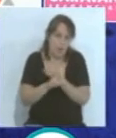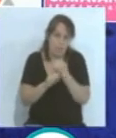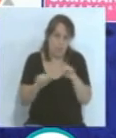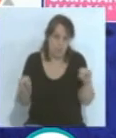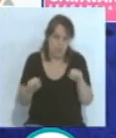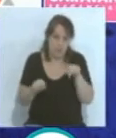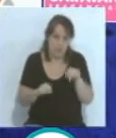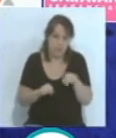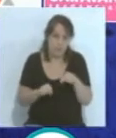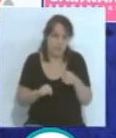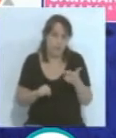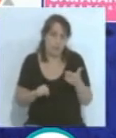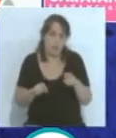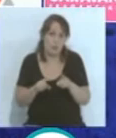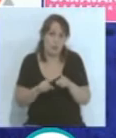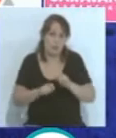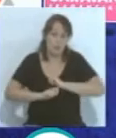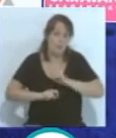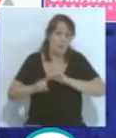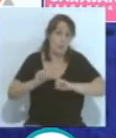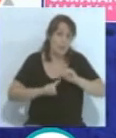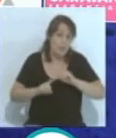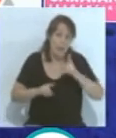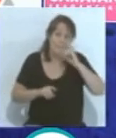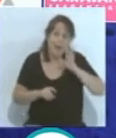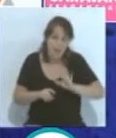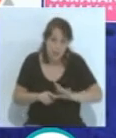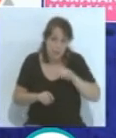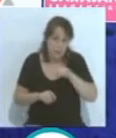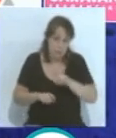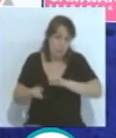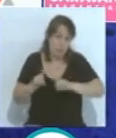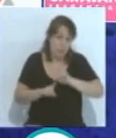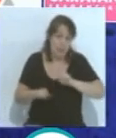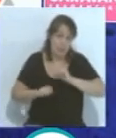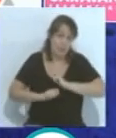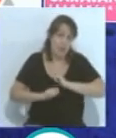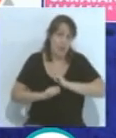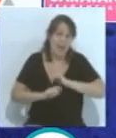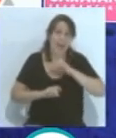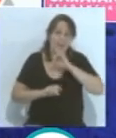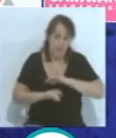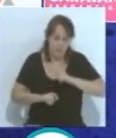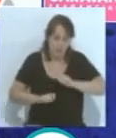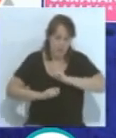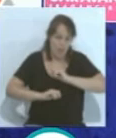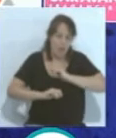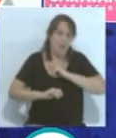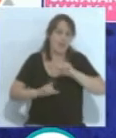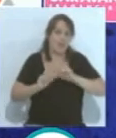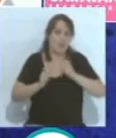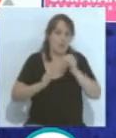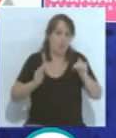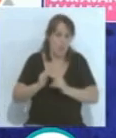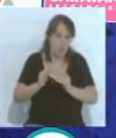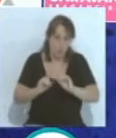Y eso trae, parece que eso solo ha traído problemas, parece que eso solo ha traído problemas a los equipos que han descendido. No, no, señor. Eso ha traído un